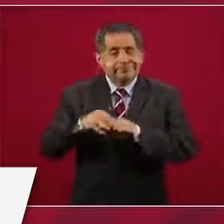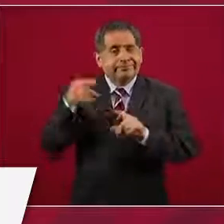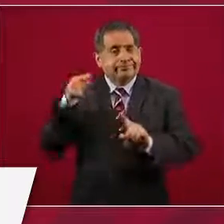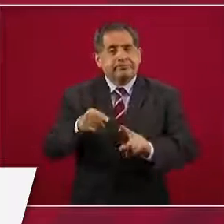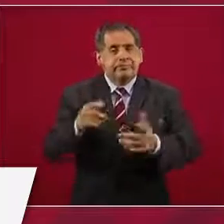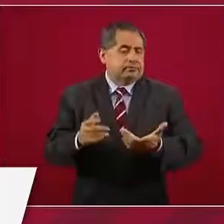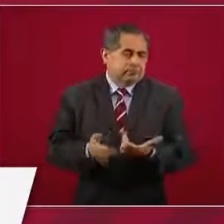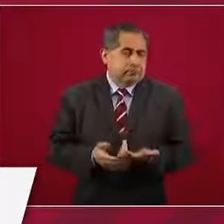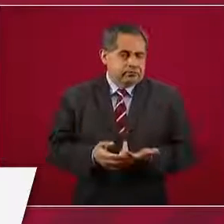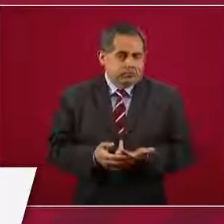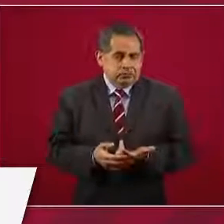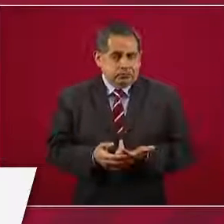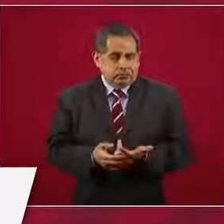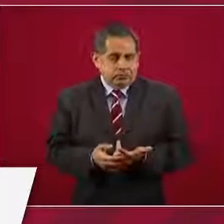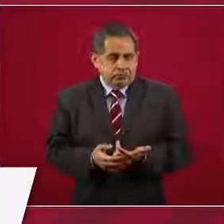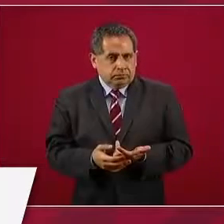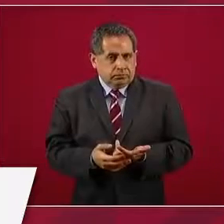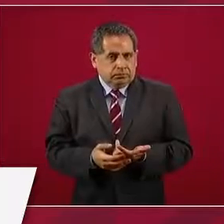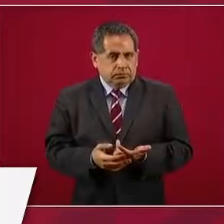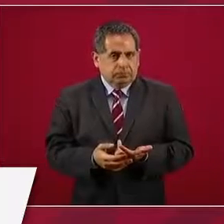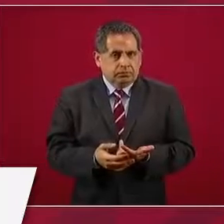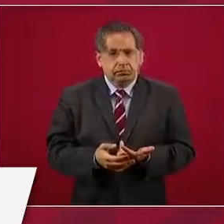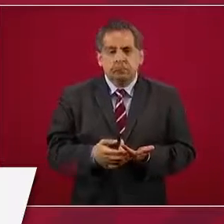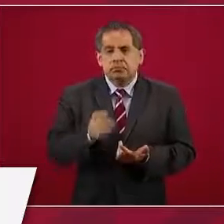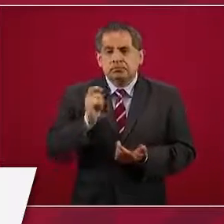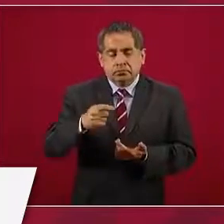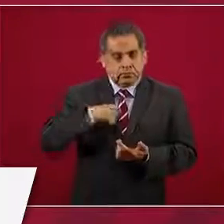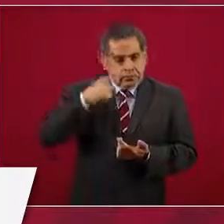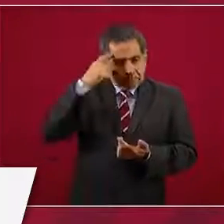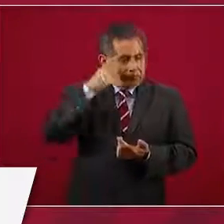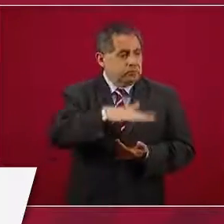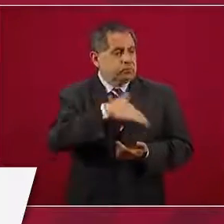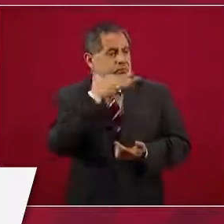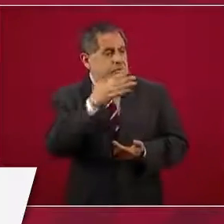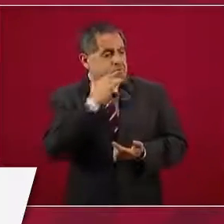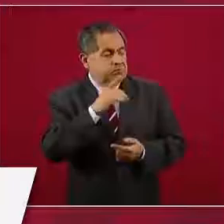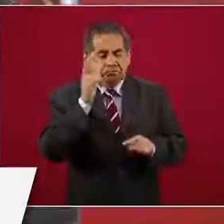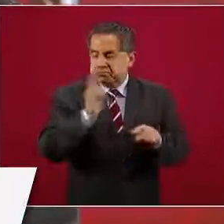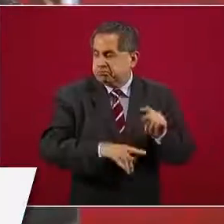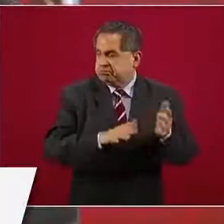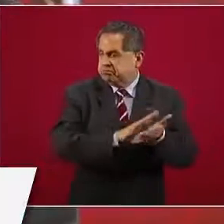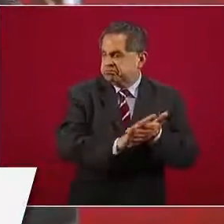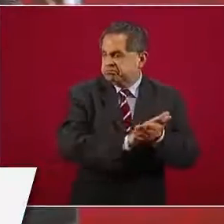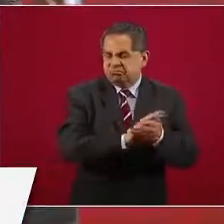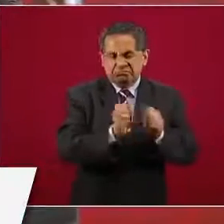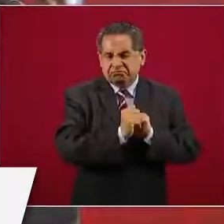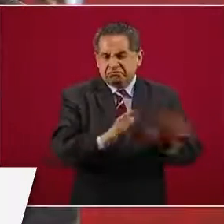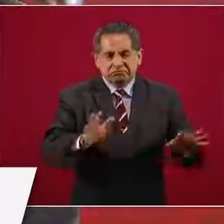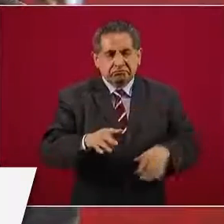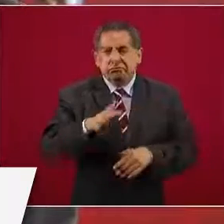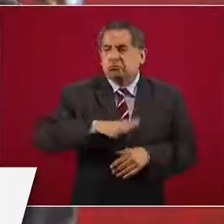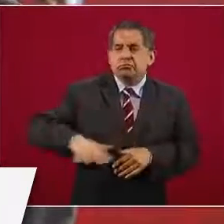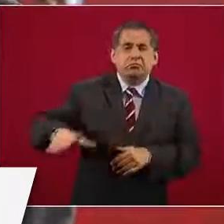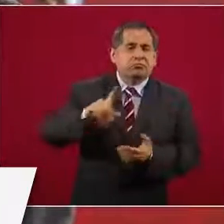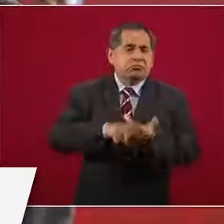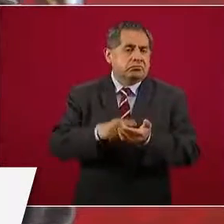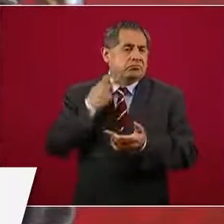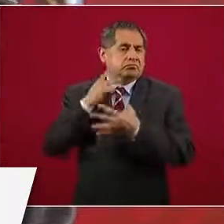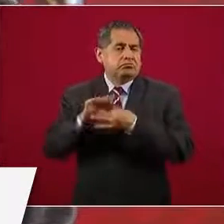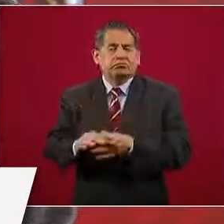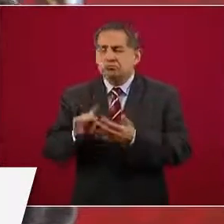que se destierre la corrupción, que se purifique la vida pública.